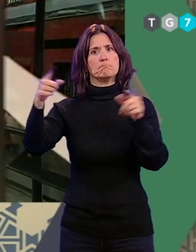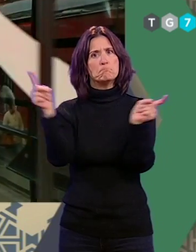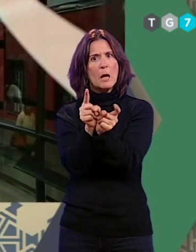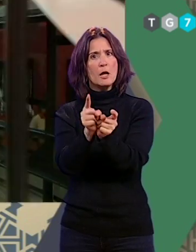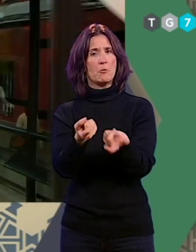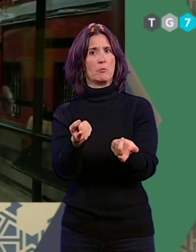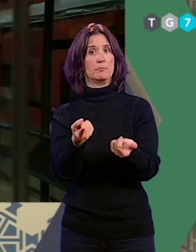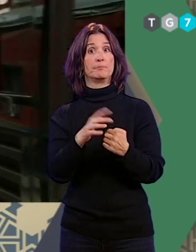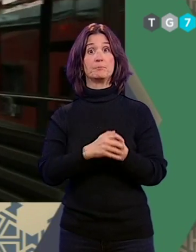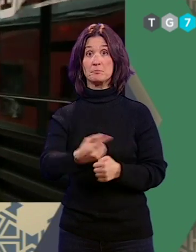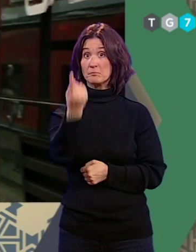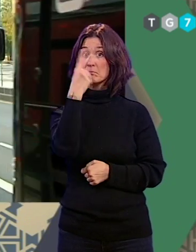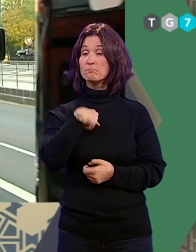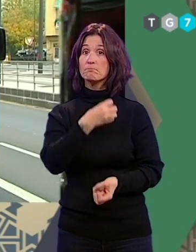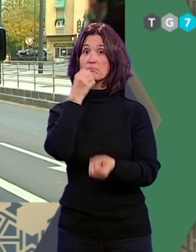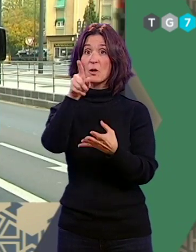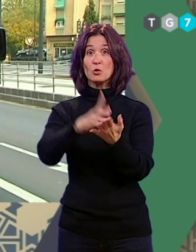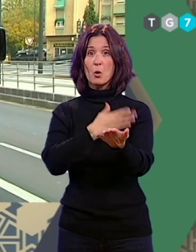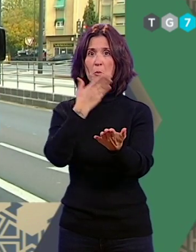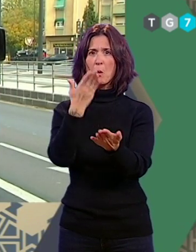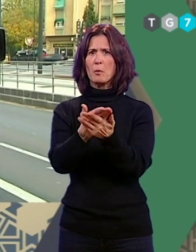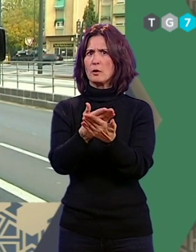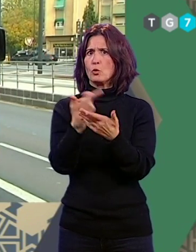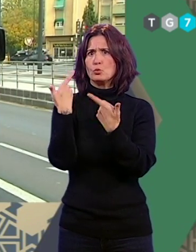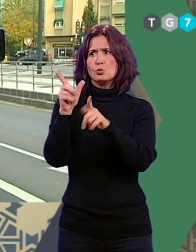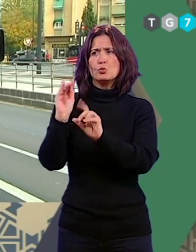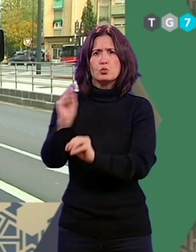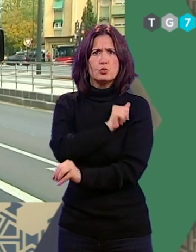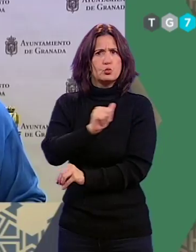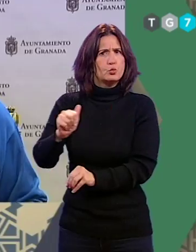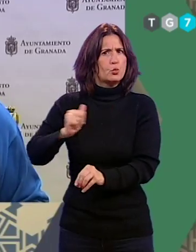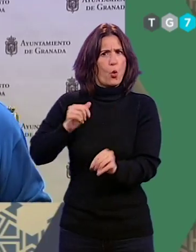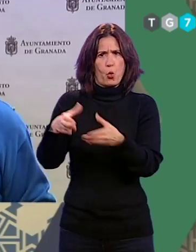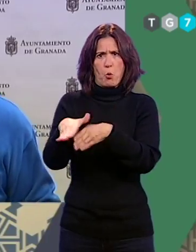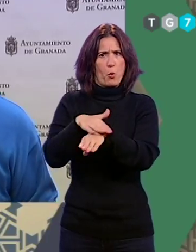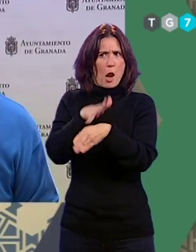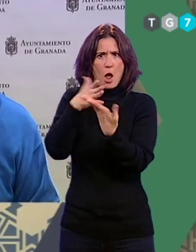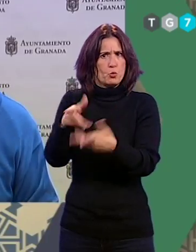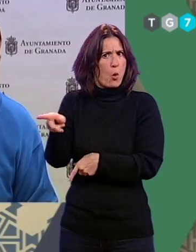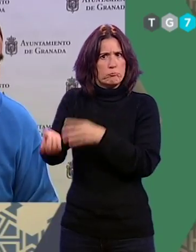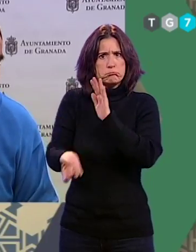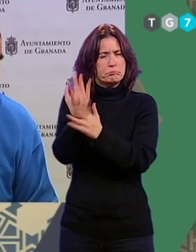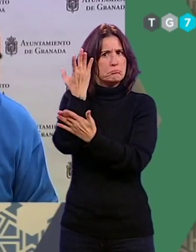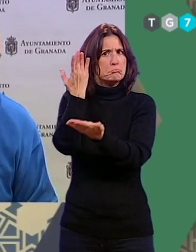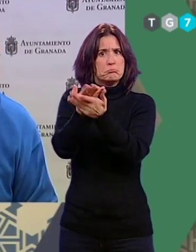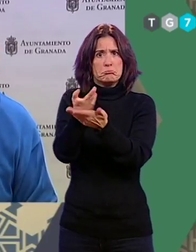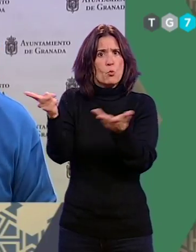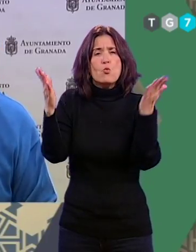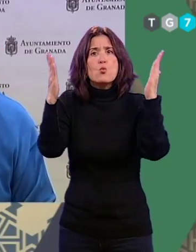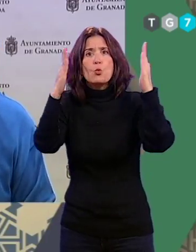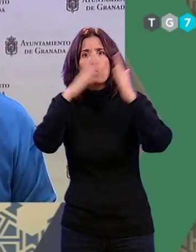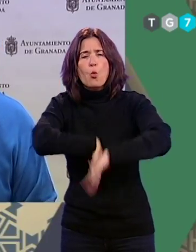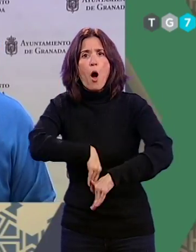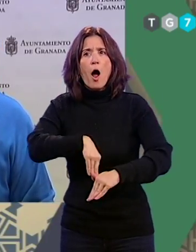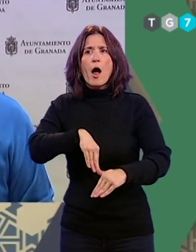Lo primero que hay que decir es que esta propuesta es una propuesta exclusiva del equipo de gobierno, con lo cual esta propuesta adolece verdaderamente